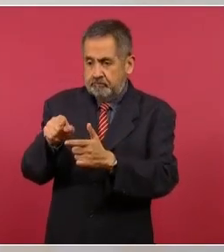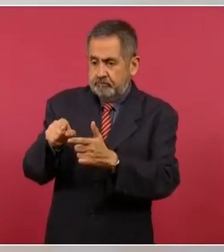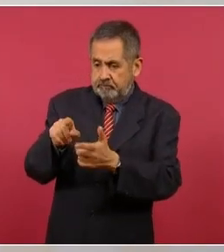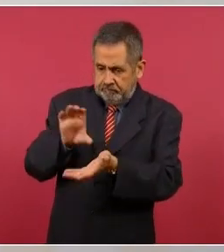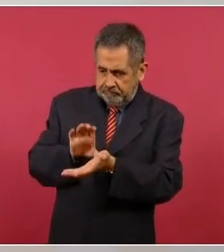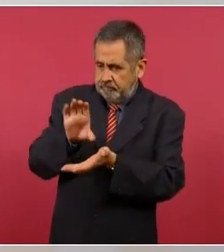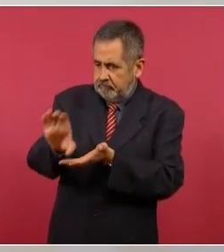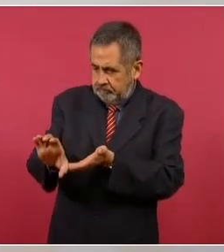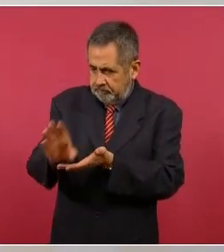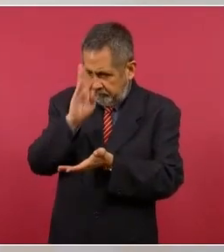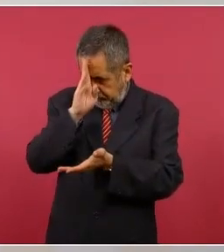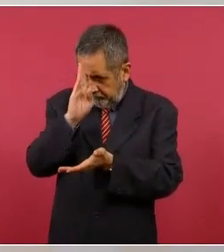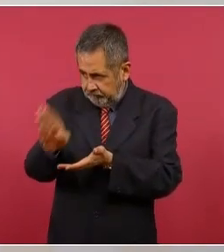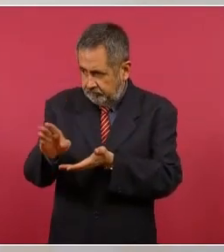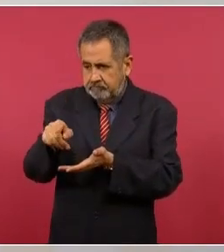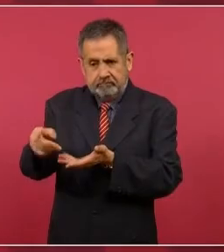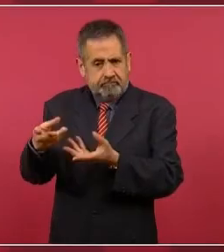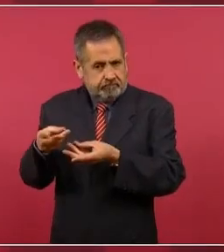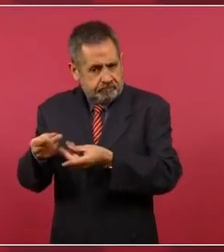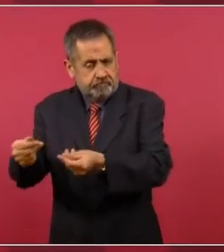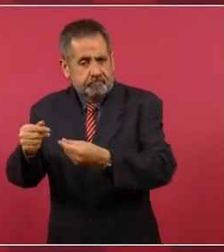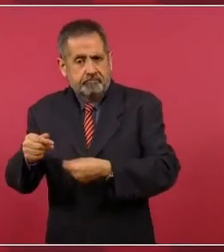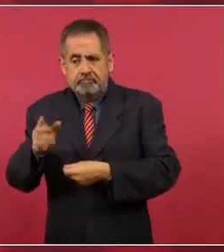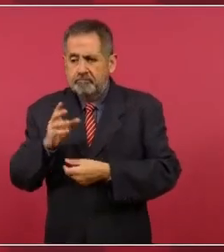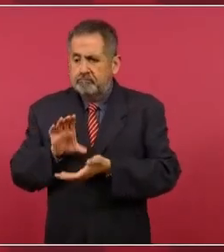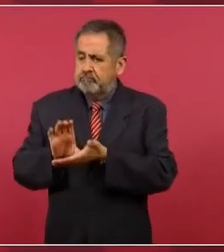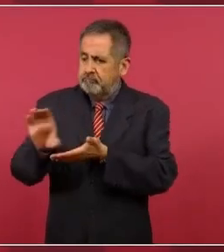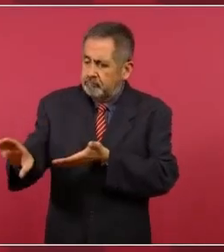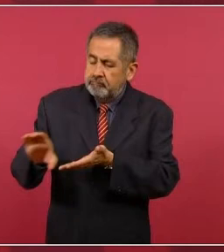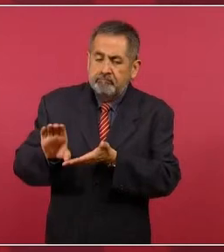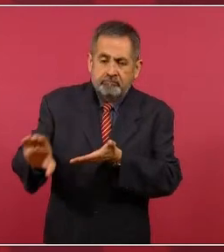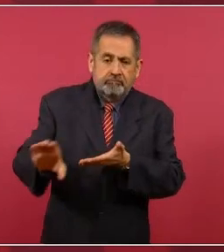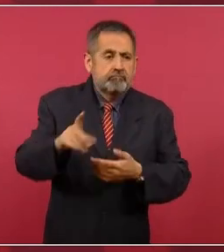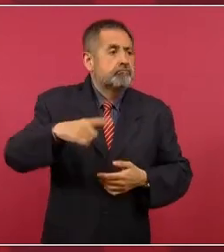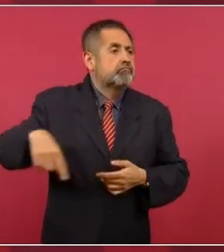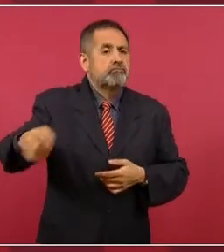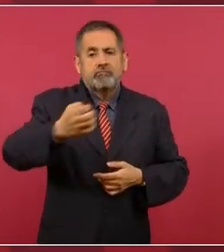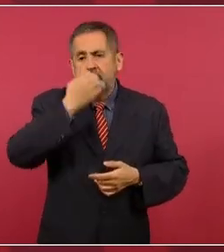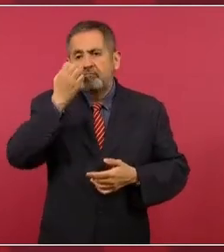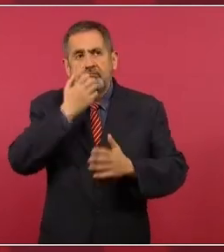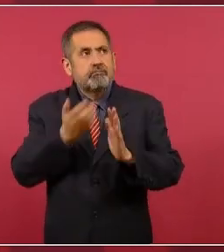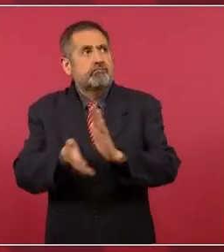para darle mantenimiento a las escuelas.